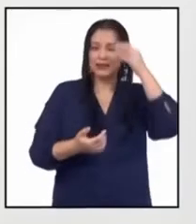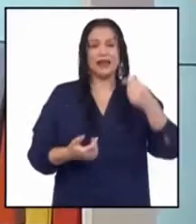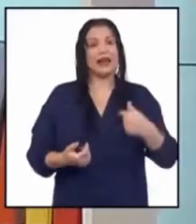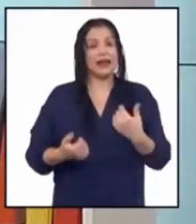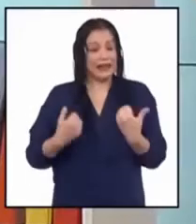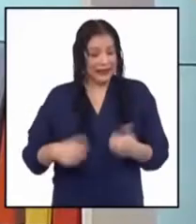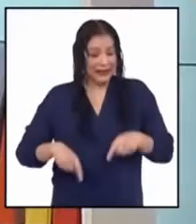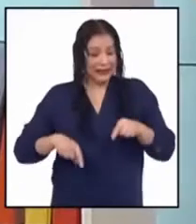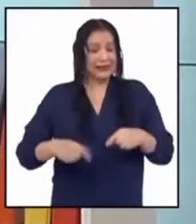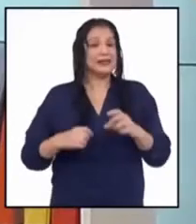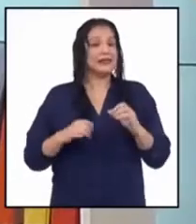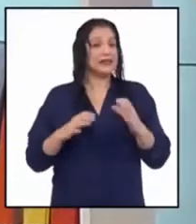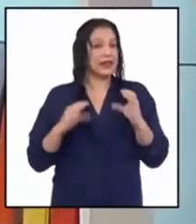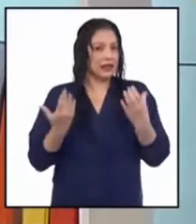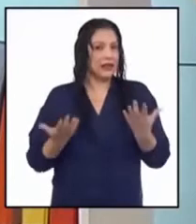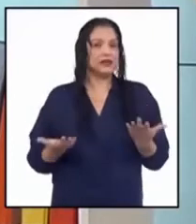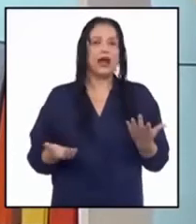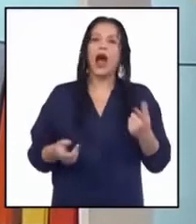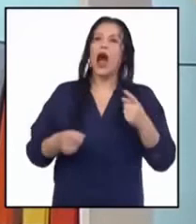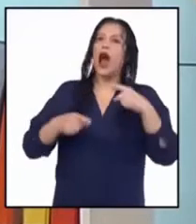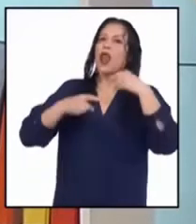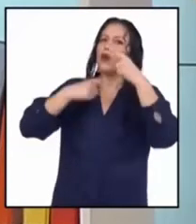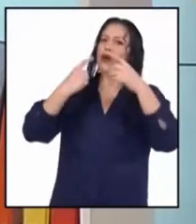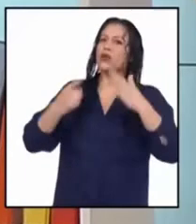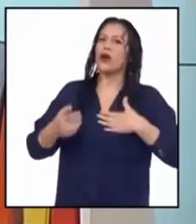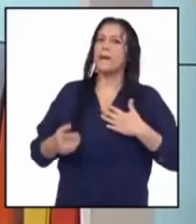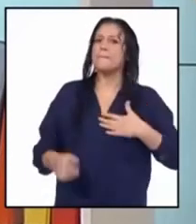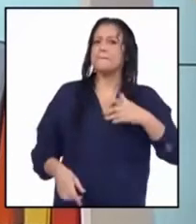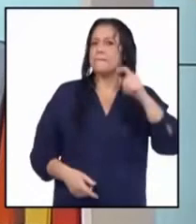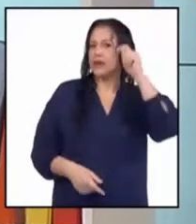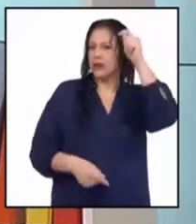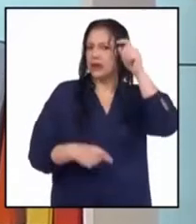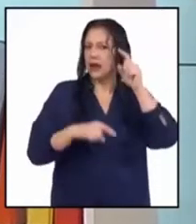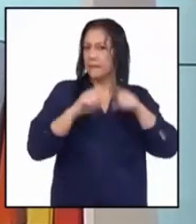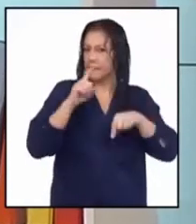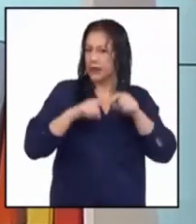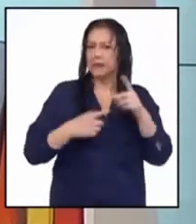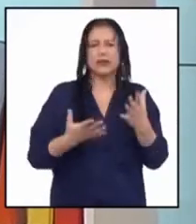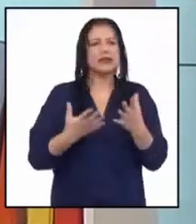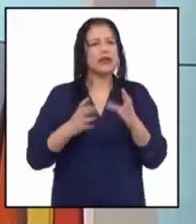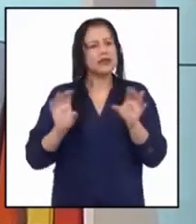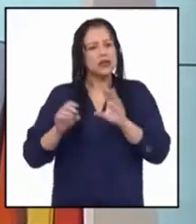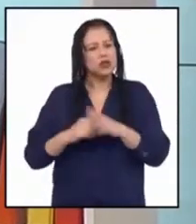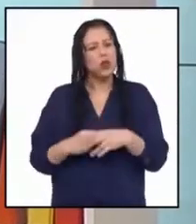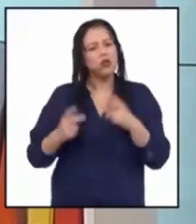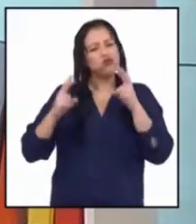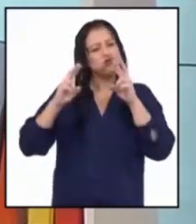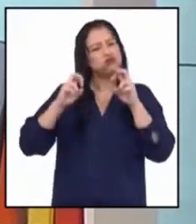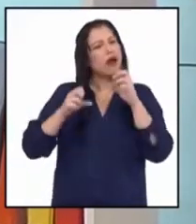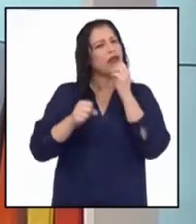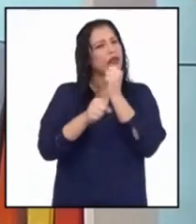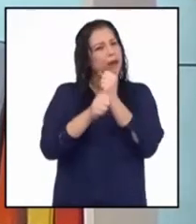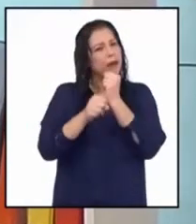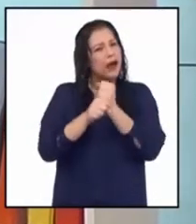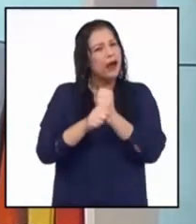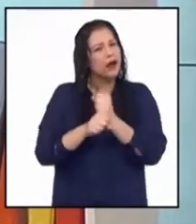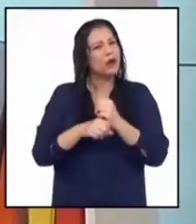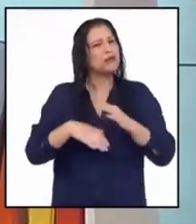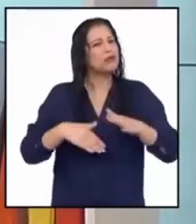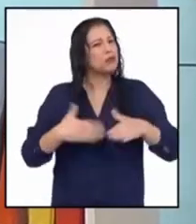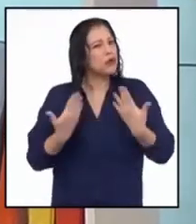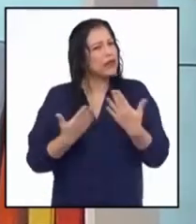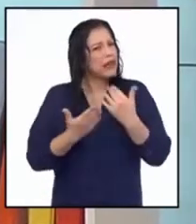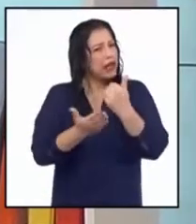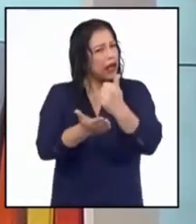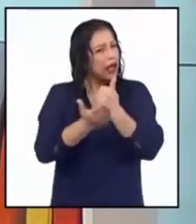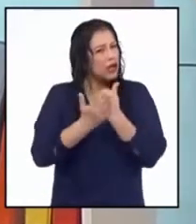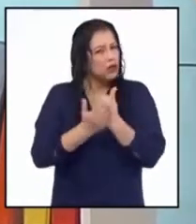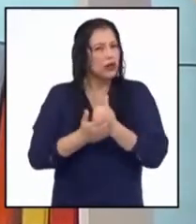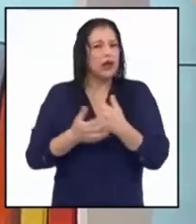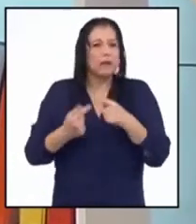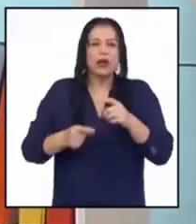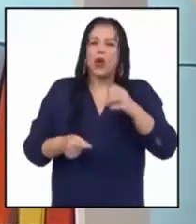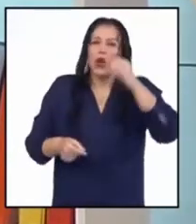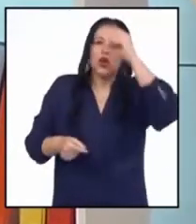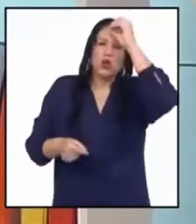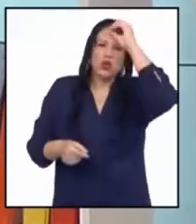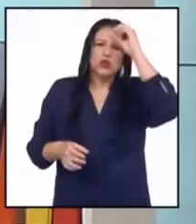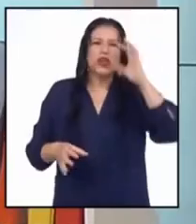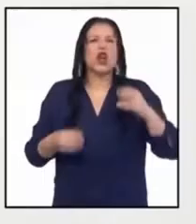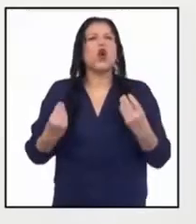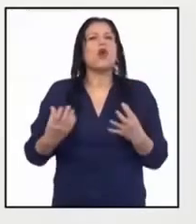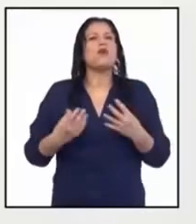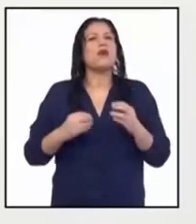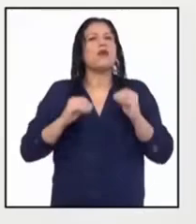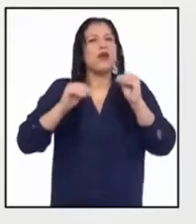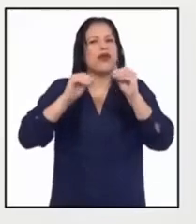sesión. Le cuento que mi tía prima está haciendo un trabajo que creo me puede ayudar, pero no estoy segura de cómo citarla en mi texto